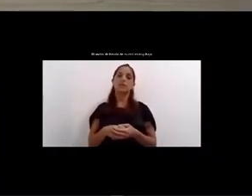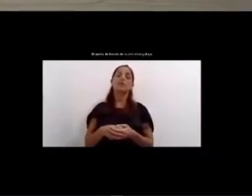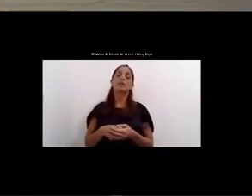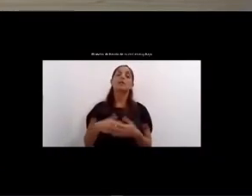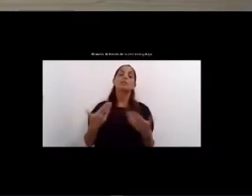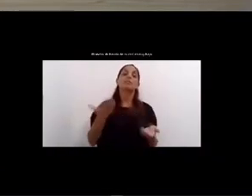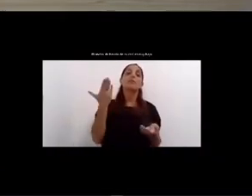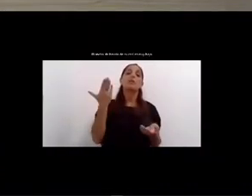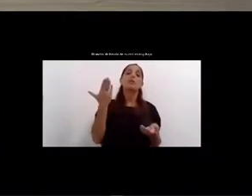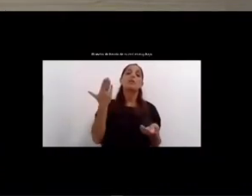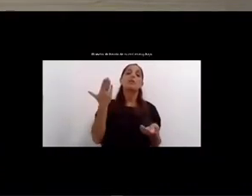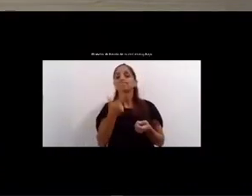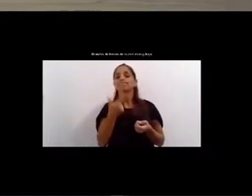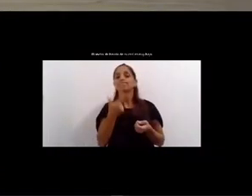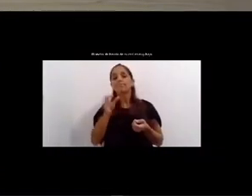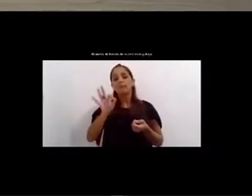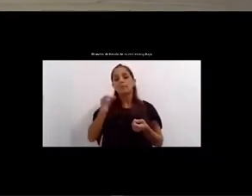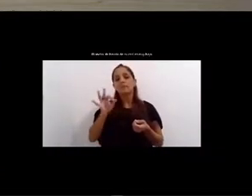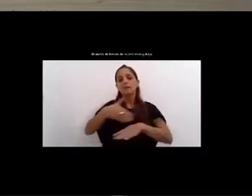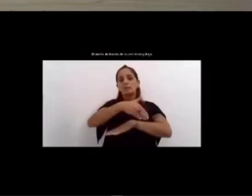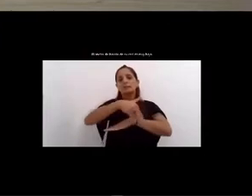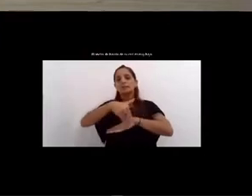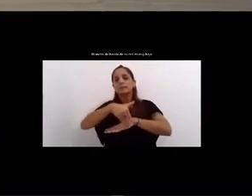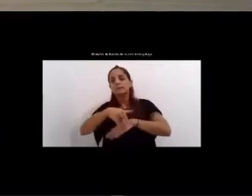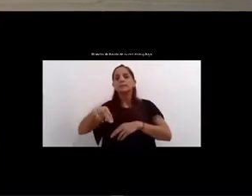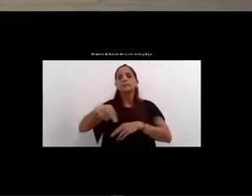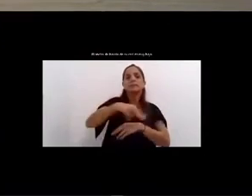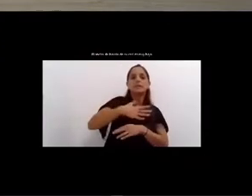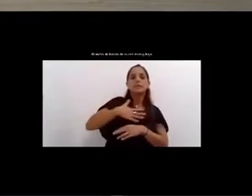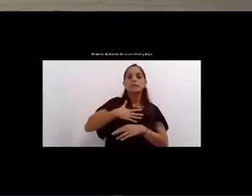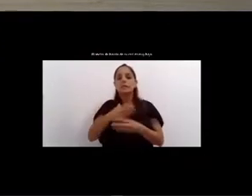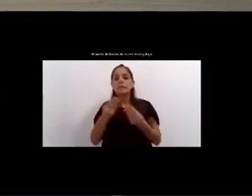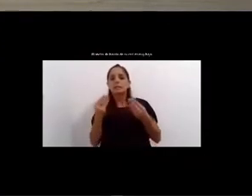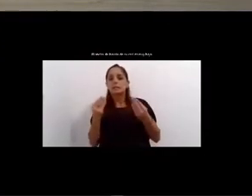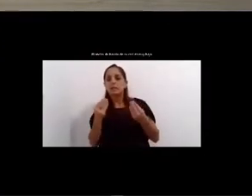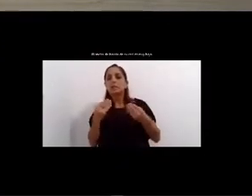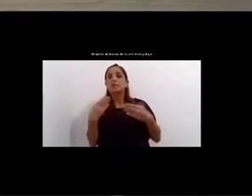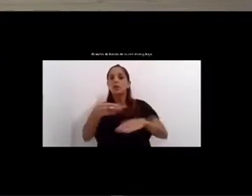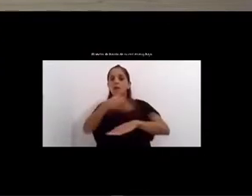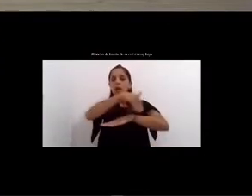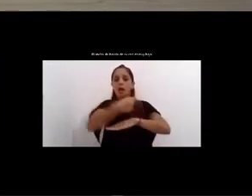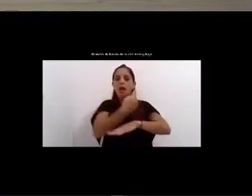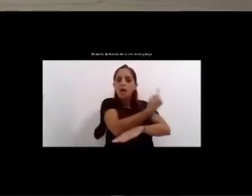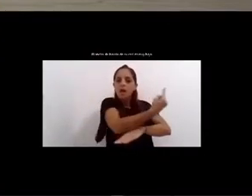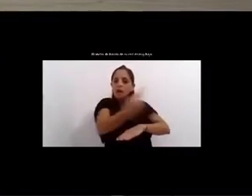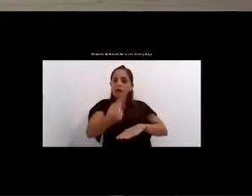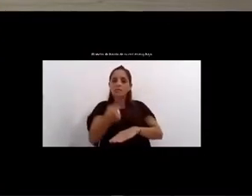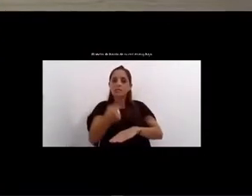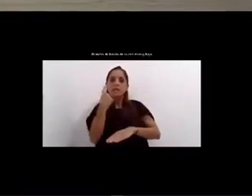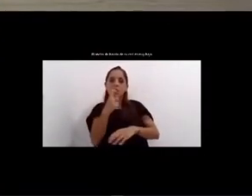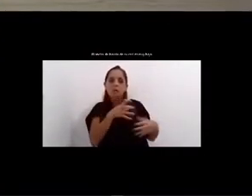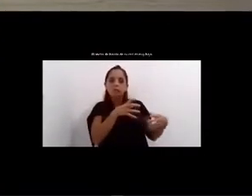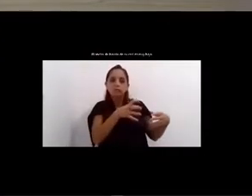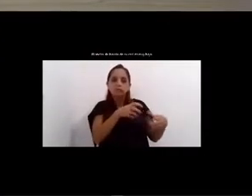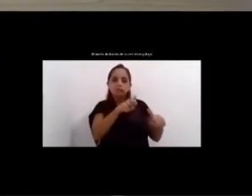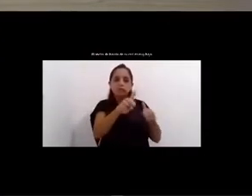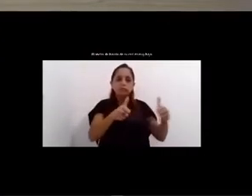a la inseguridad era recuperar una acción intensiva de control en la calle y eso hicimos organizando equipo